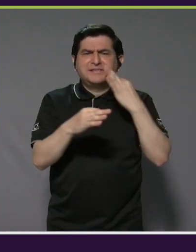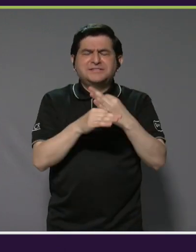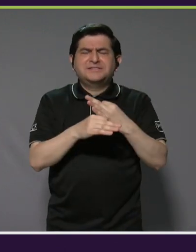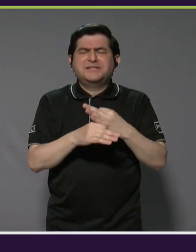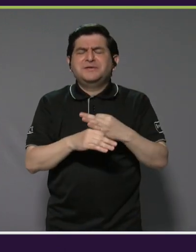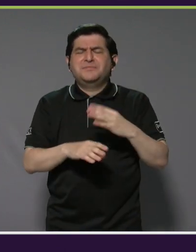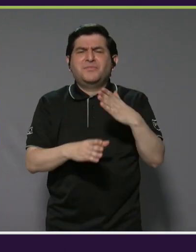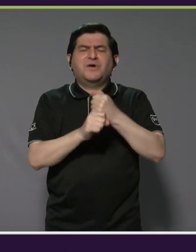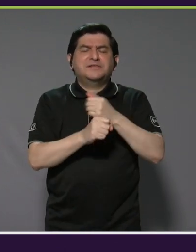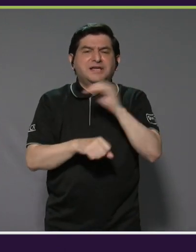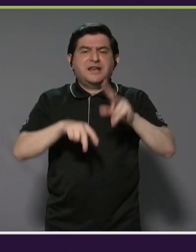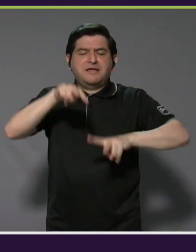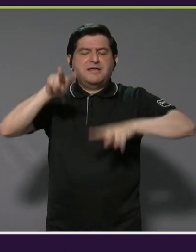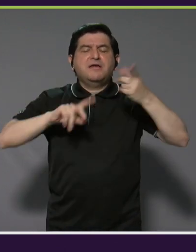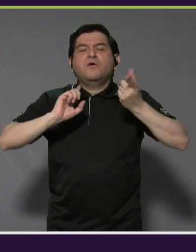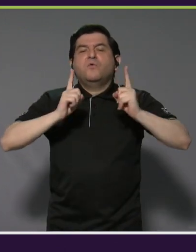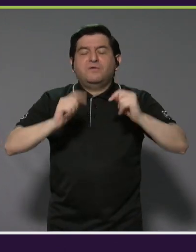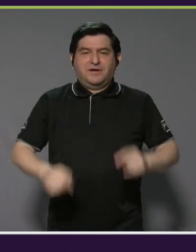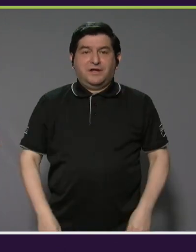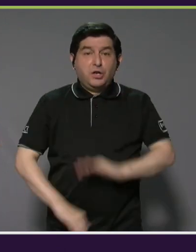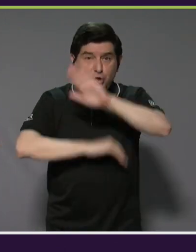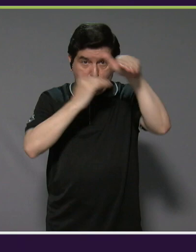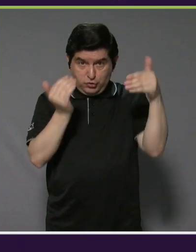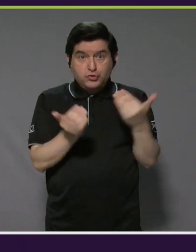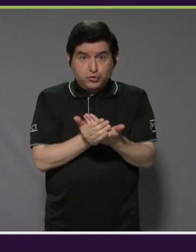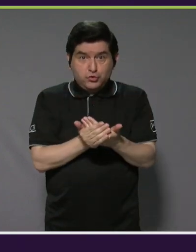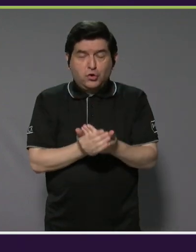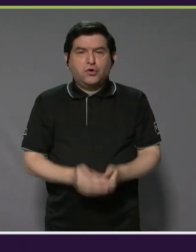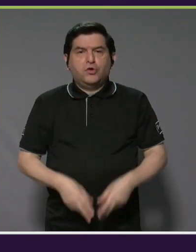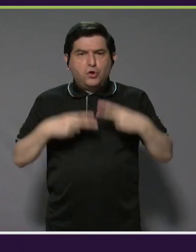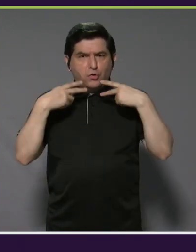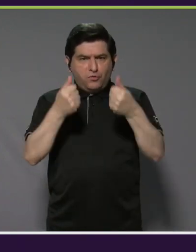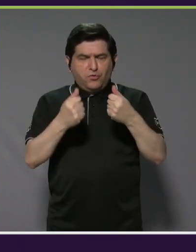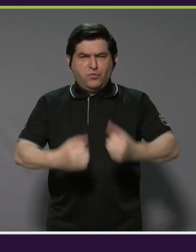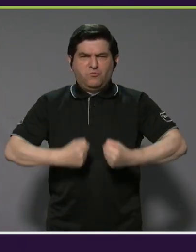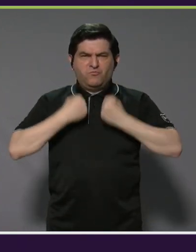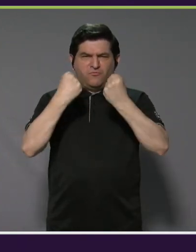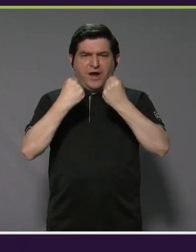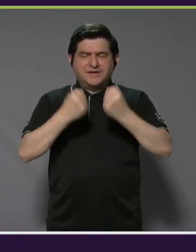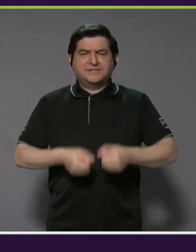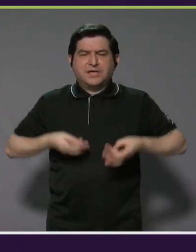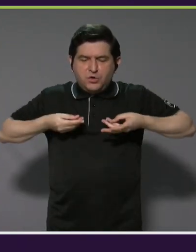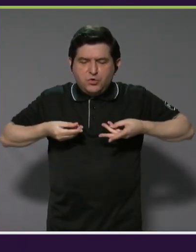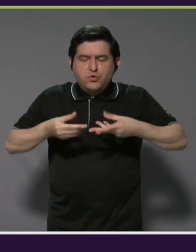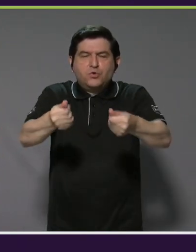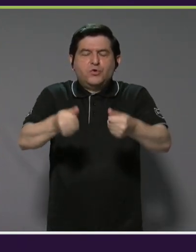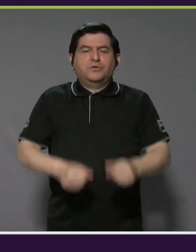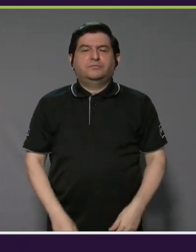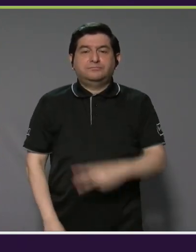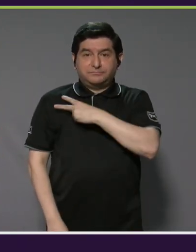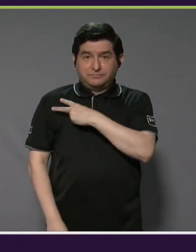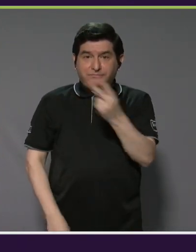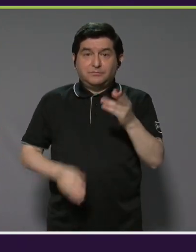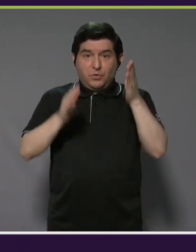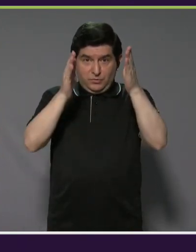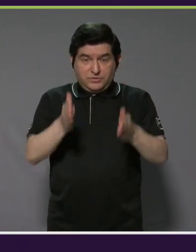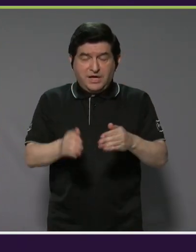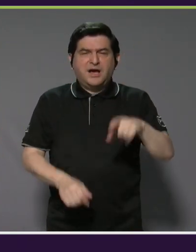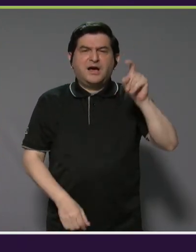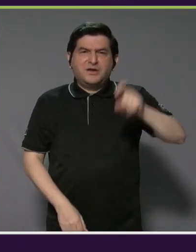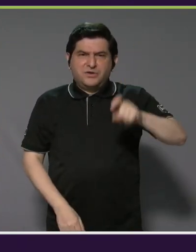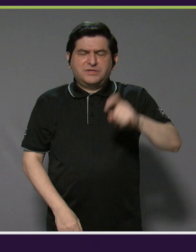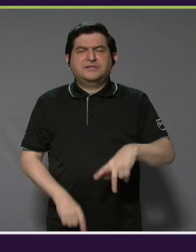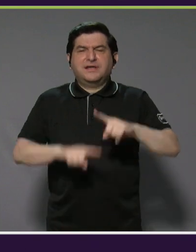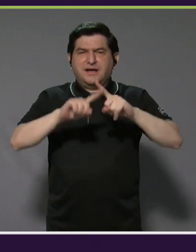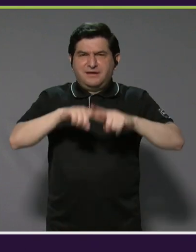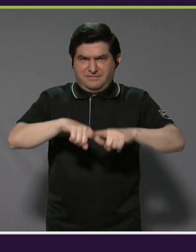hacen y la variedad de las mismas. Todo esto con velocidad, fuerza y fluidez. El voluntariado se necesita más o menos